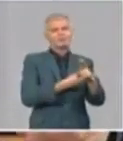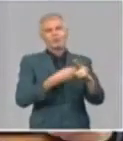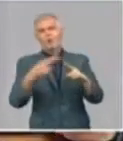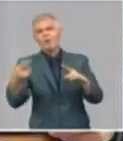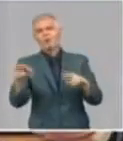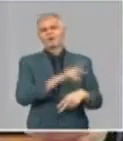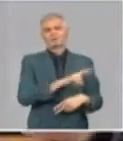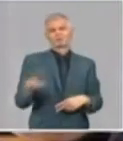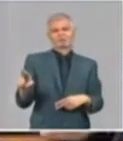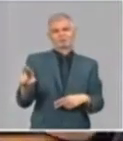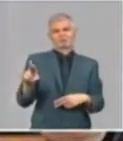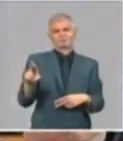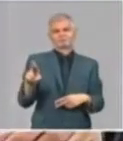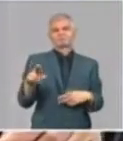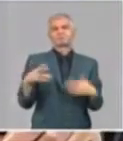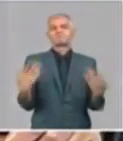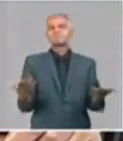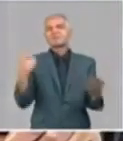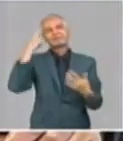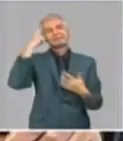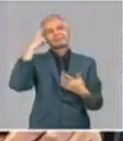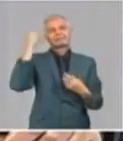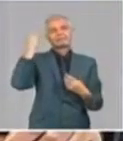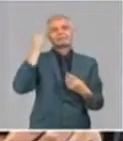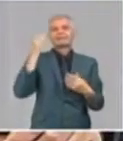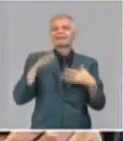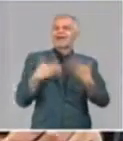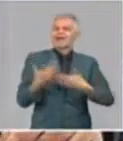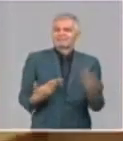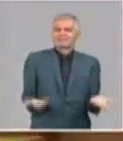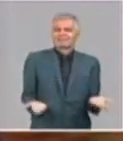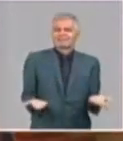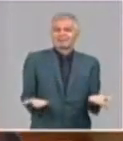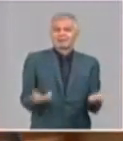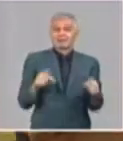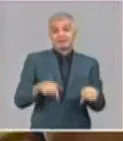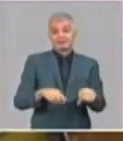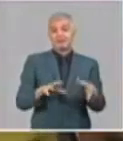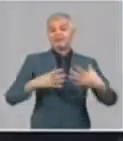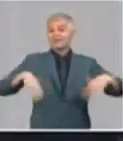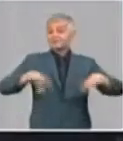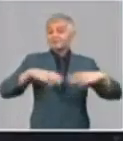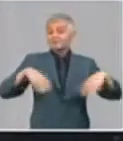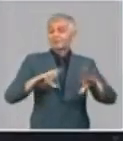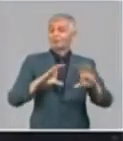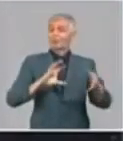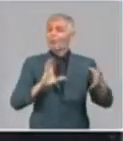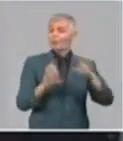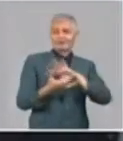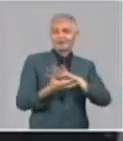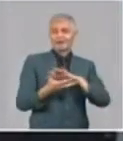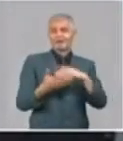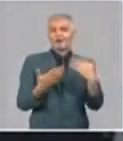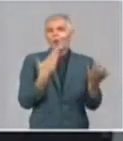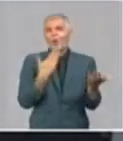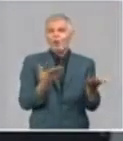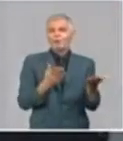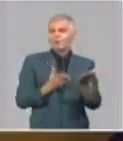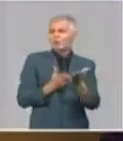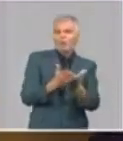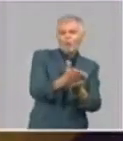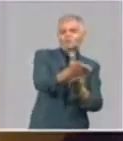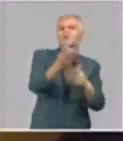revolución? ¿Qué hacer en este nuevo complejo escenario para continuar defendiendo la revolución de las